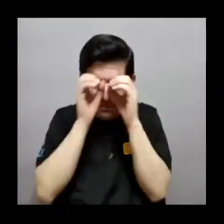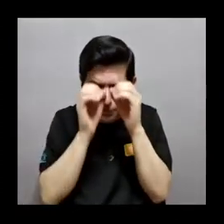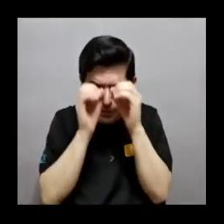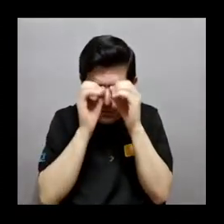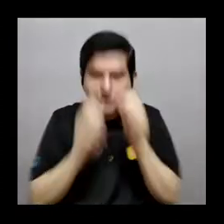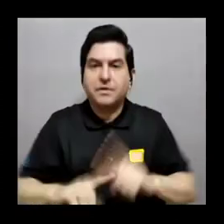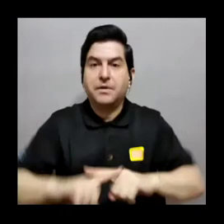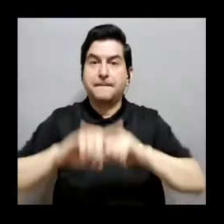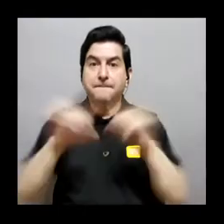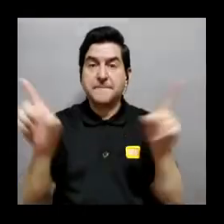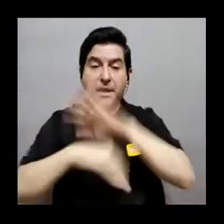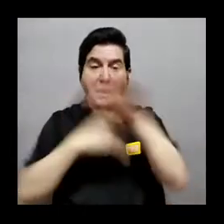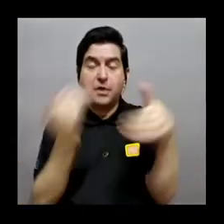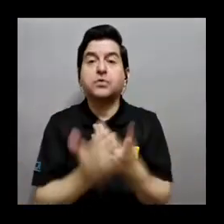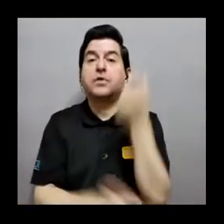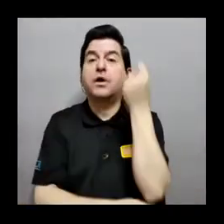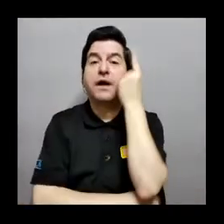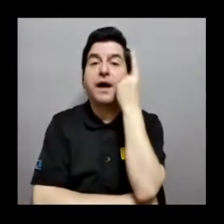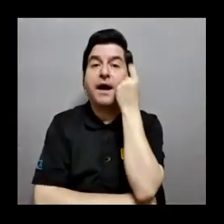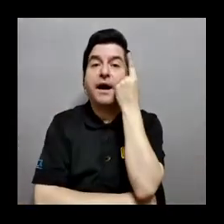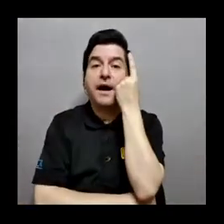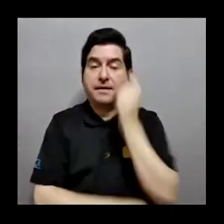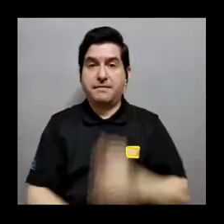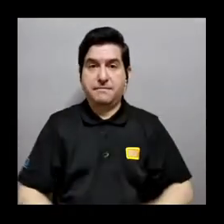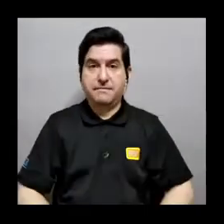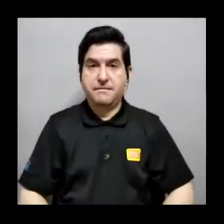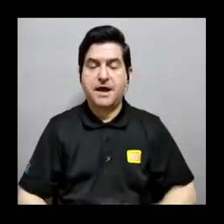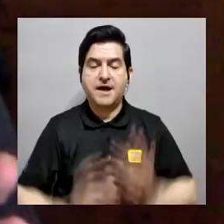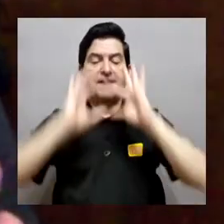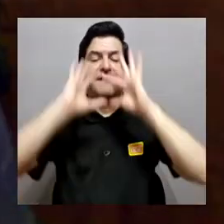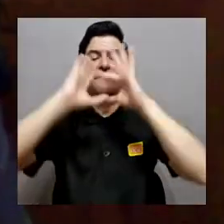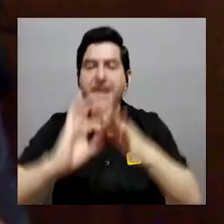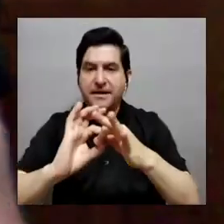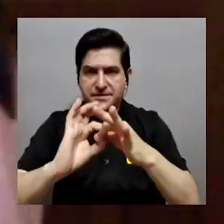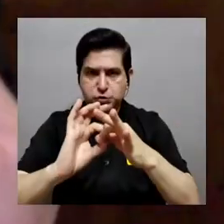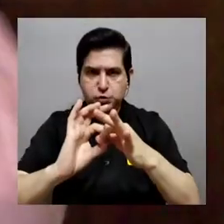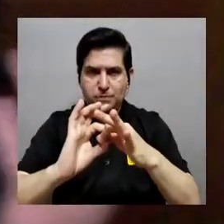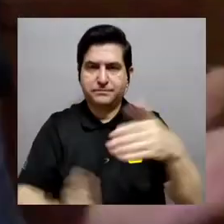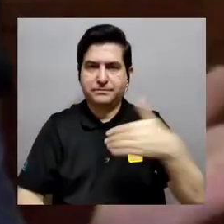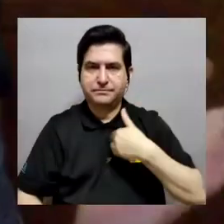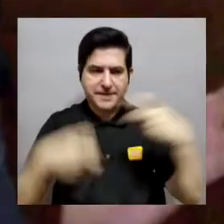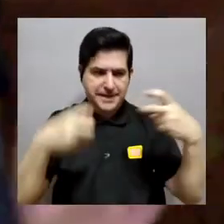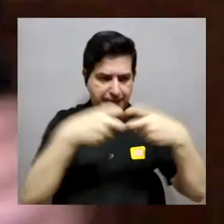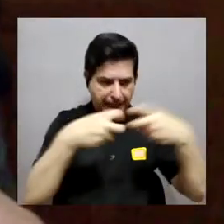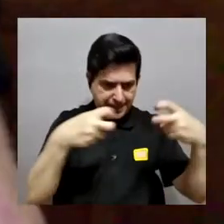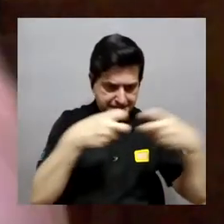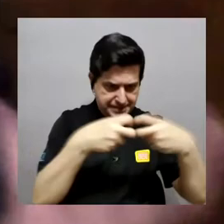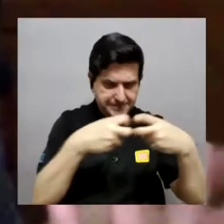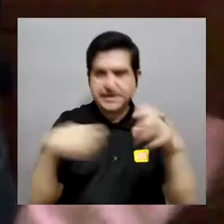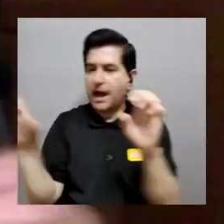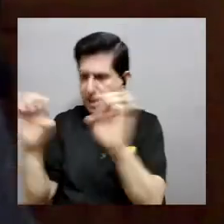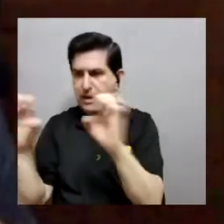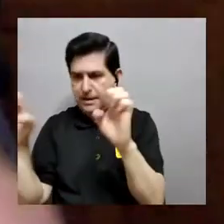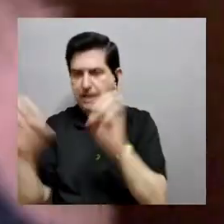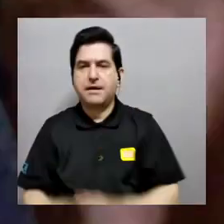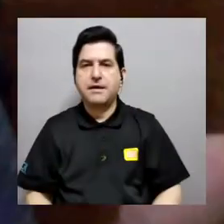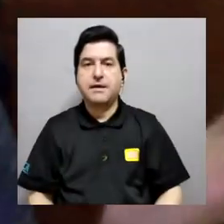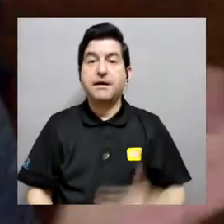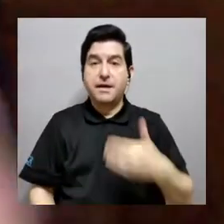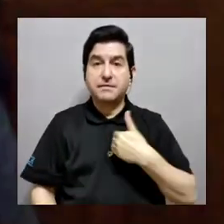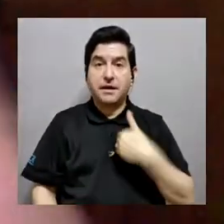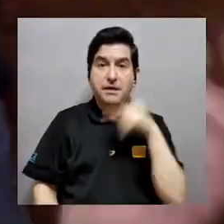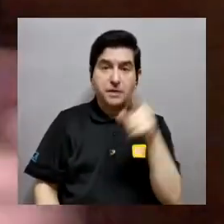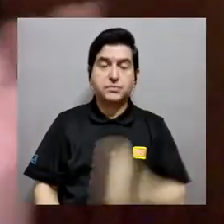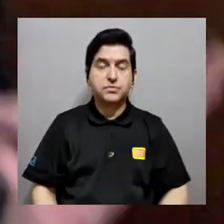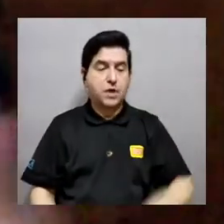pero todos podemos entender, por ejemplo, cuál es la relación entre la electricidad y la energía. Por ejemplo, cuando